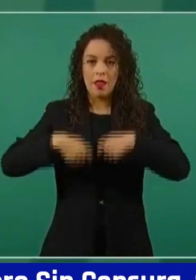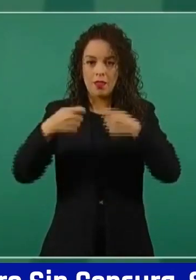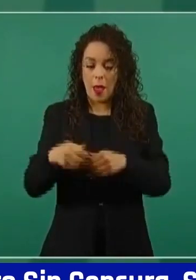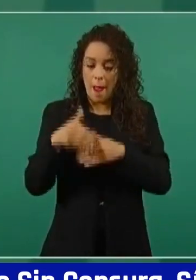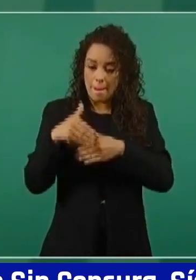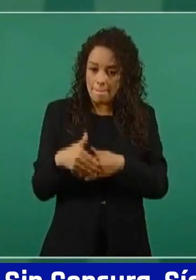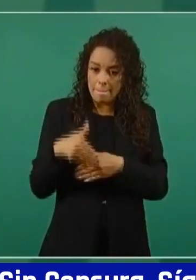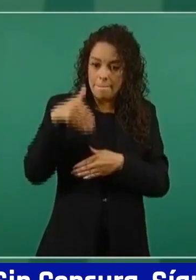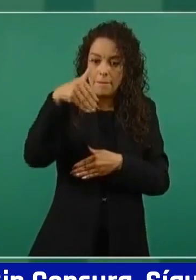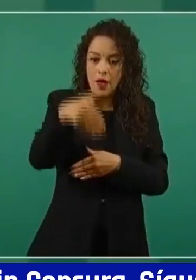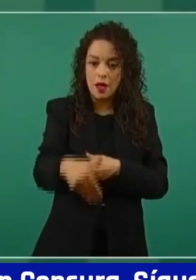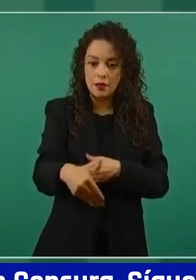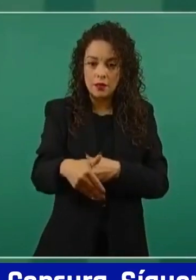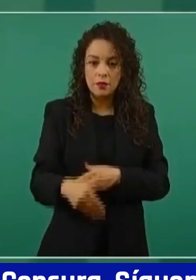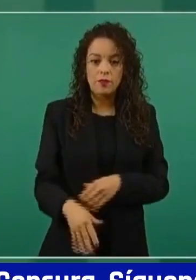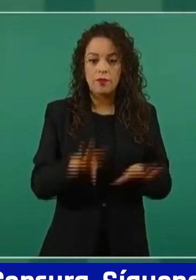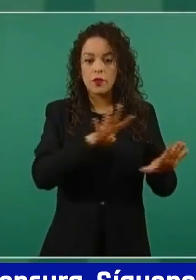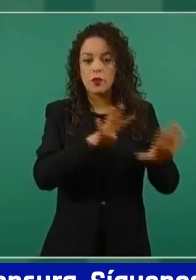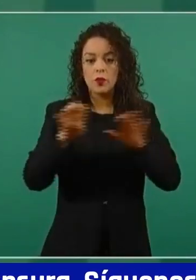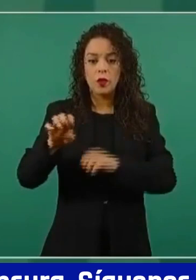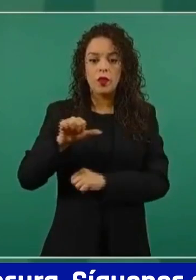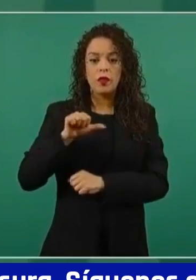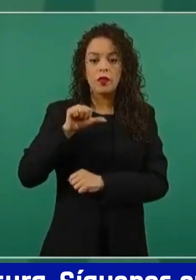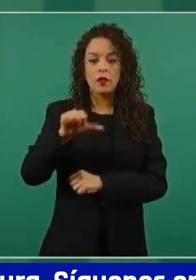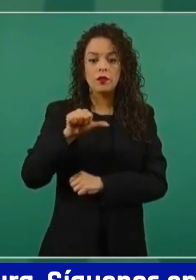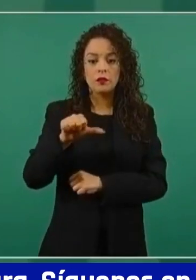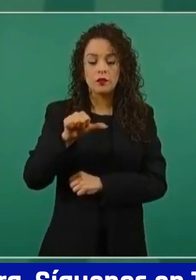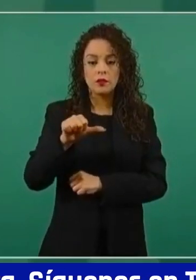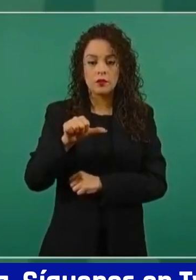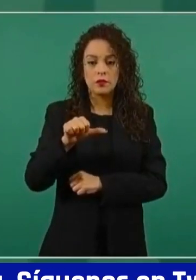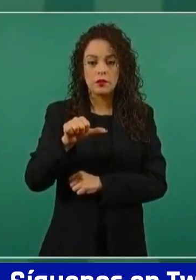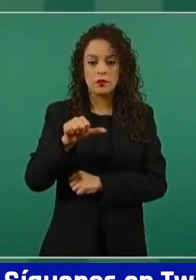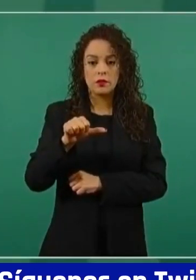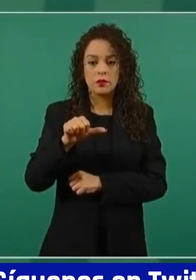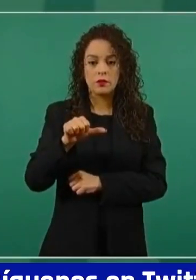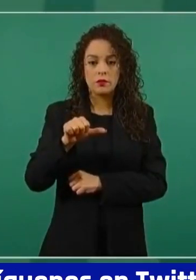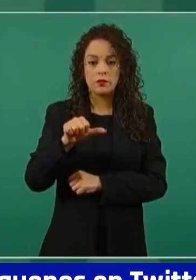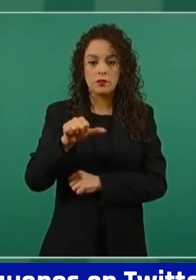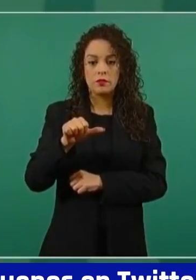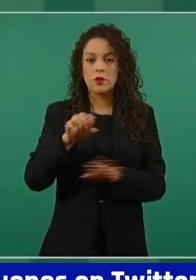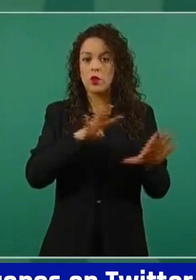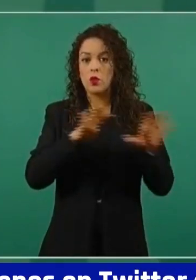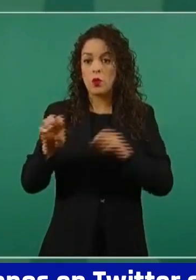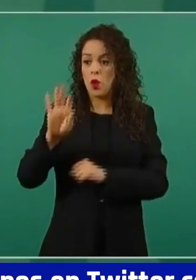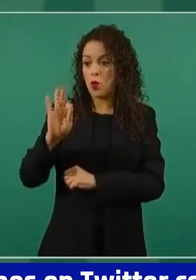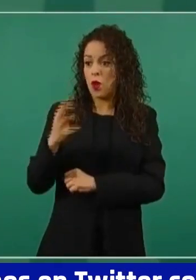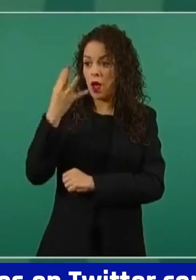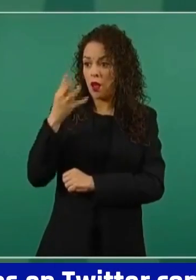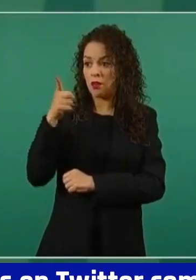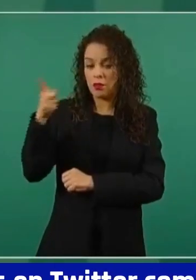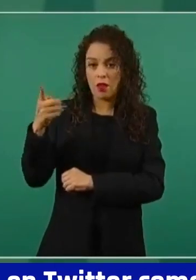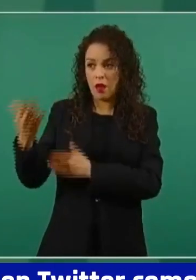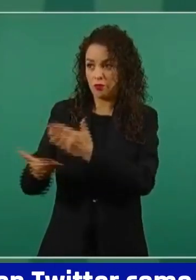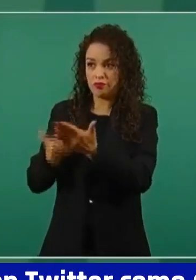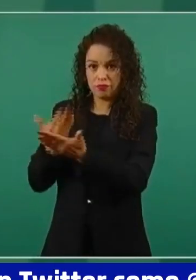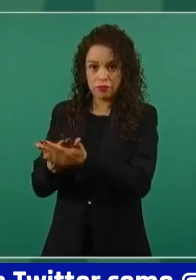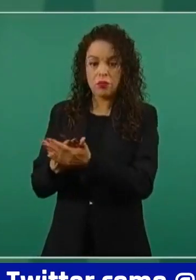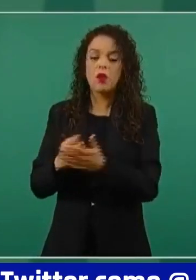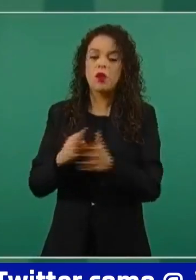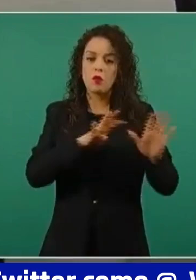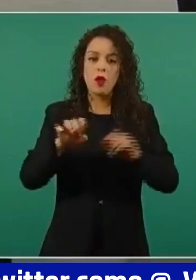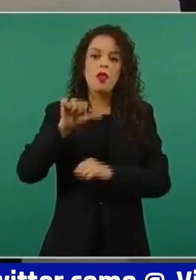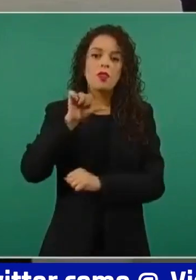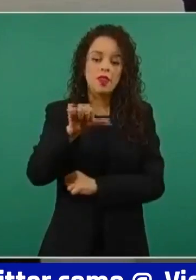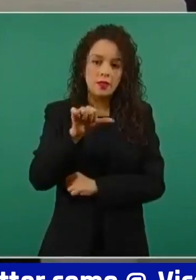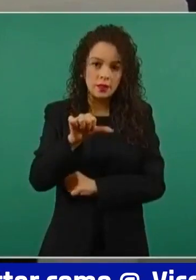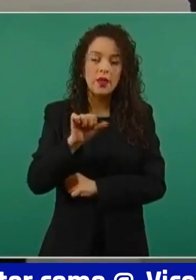para 416 de un total de 444 casos que presentamos. Entonces considero